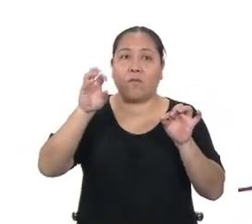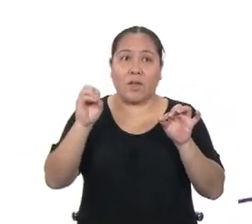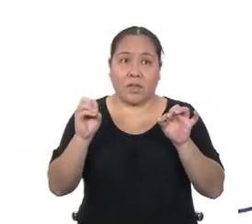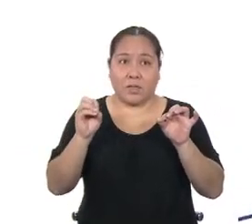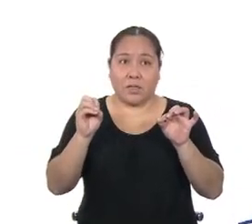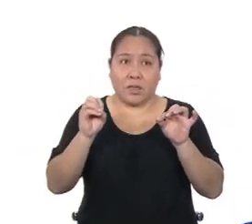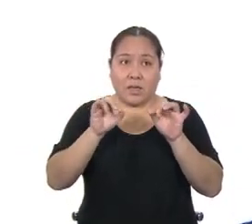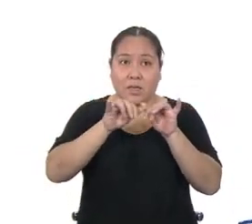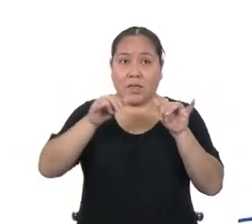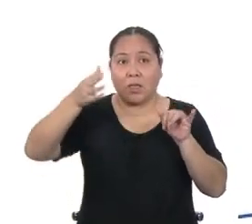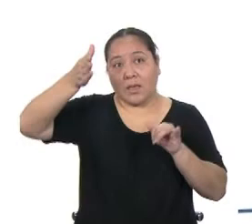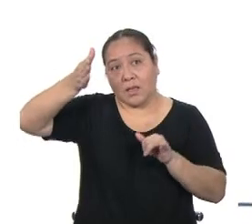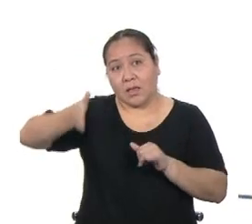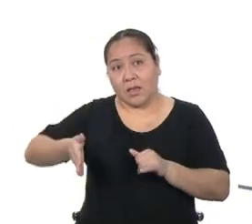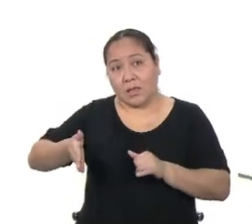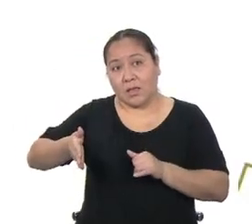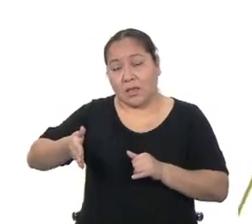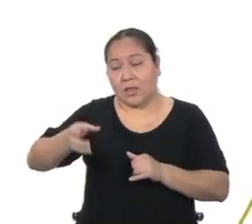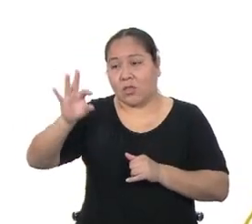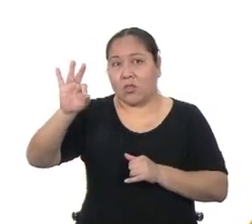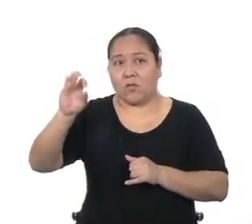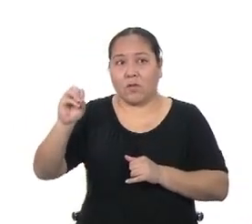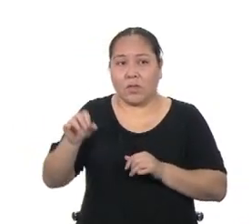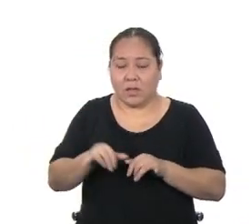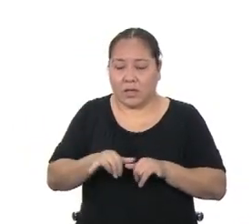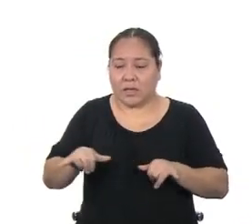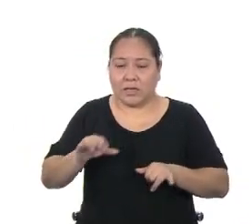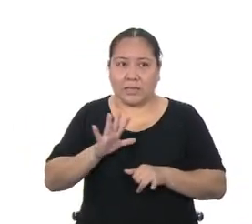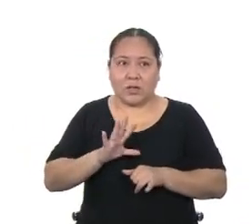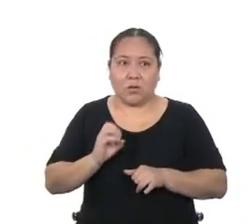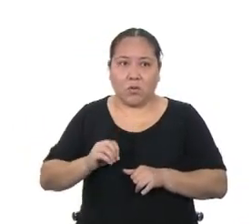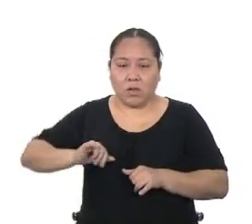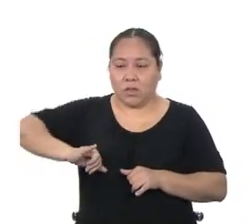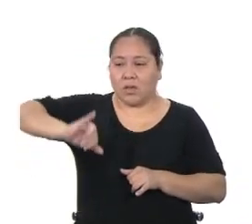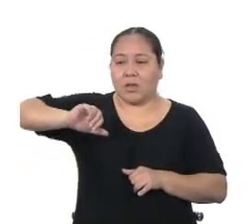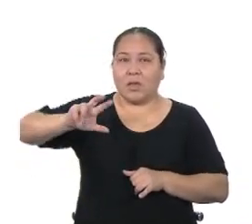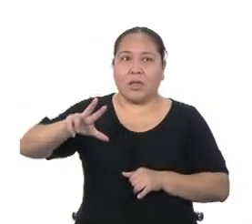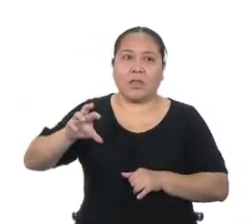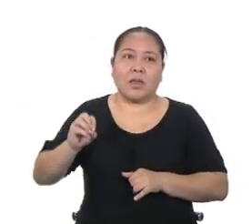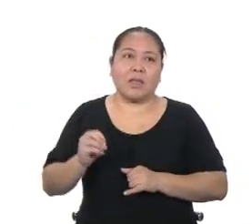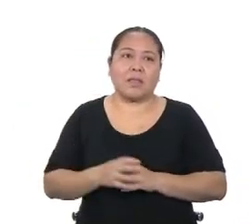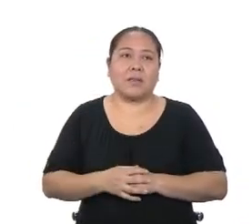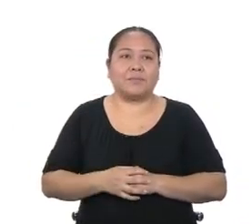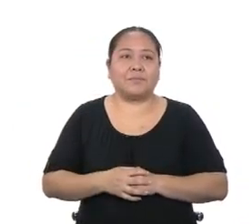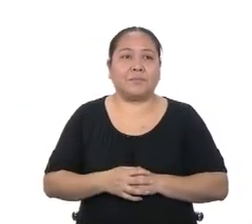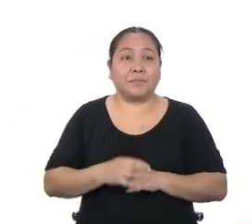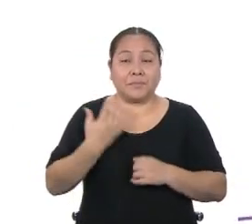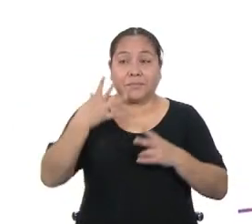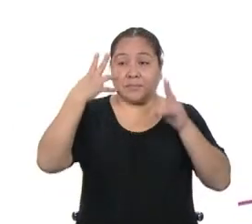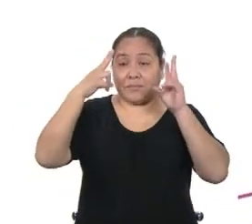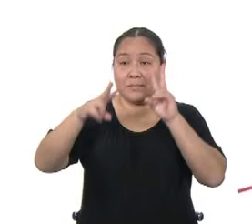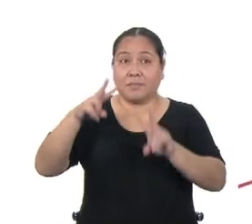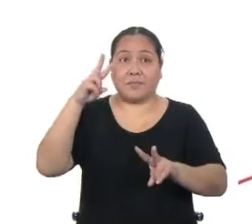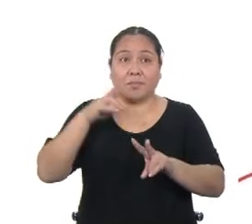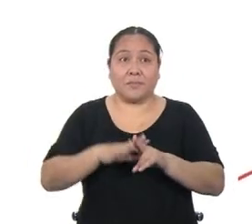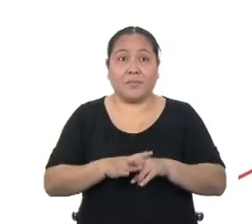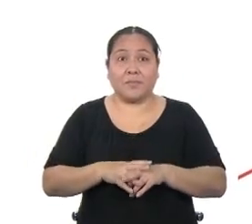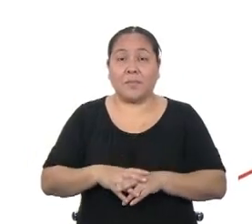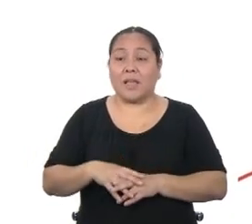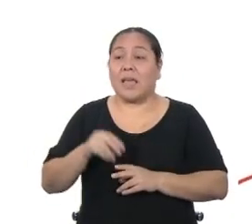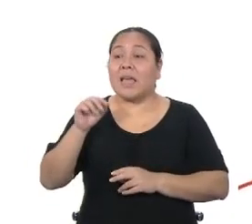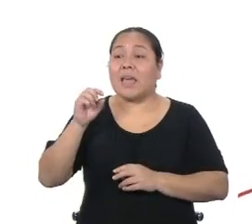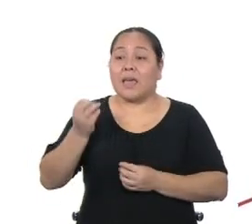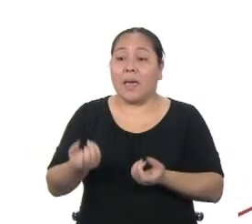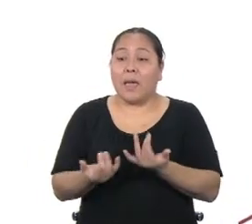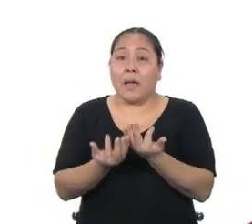de ancho, mientras que la entrada mide 50 metros de largo por 30 de ancho. Además, como ya vimos, instalar grasa cuesta 35